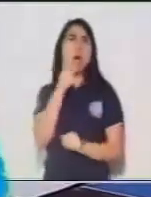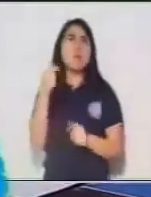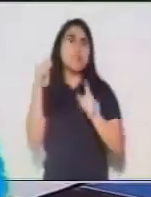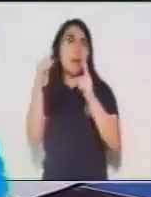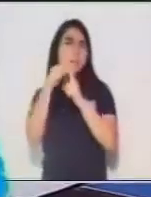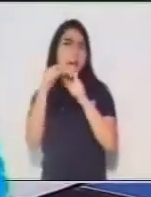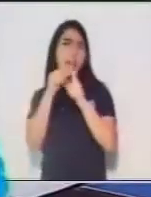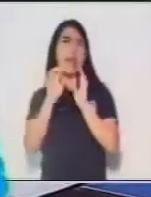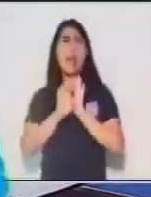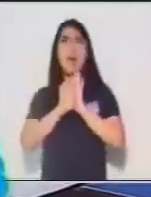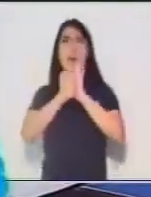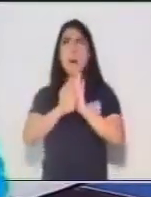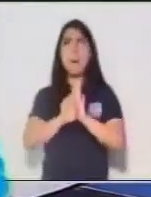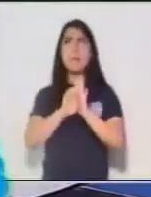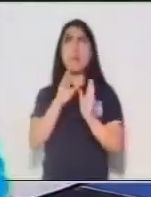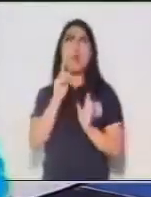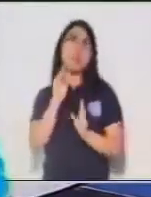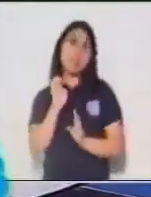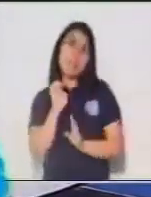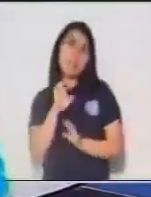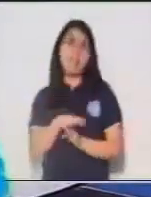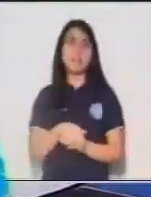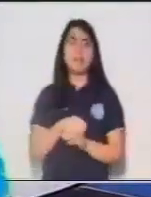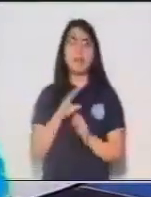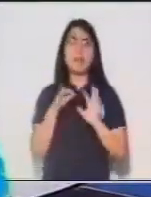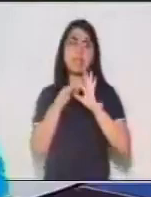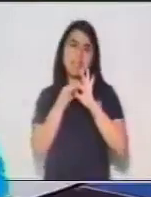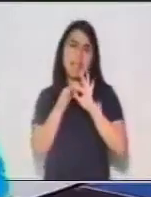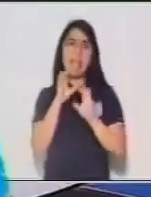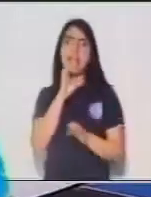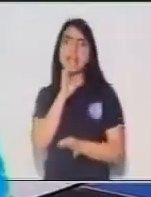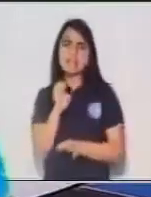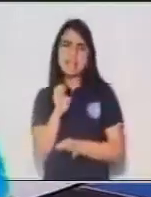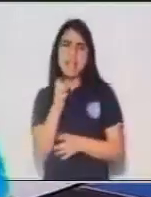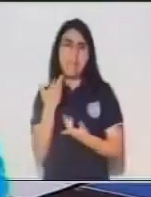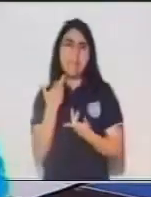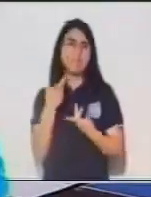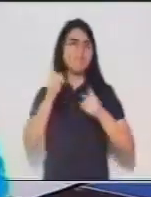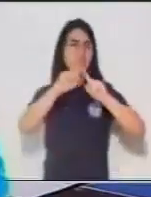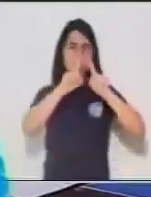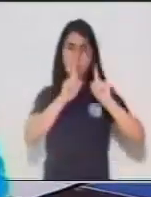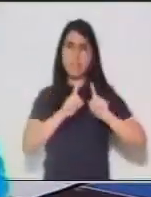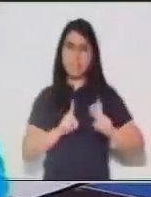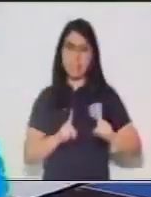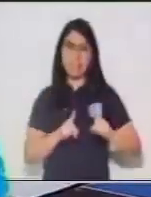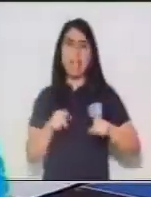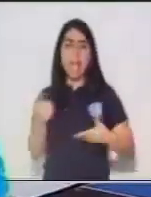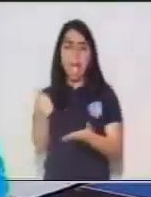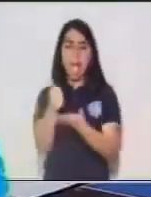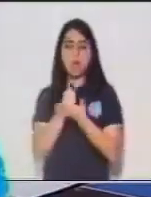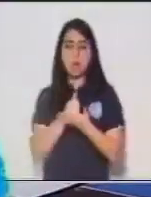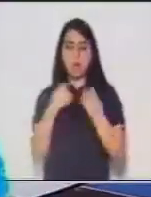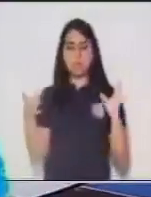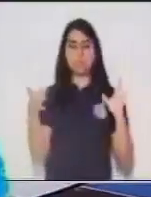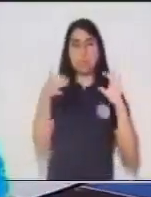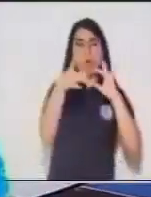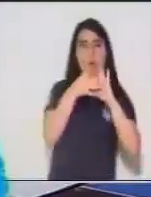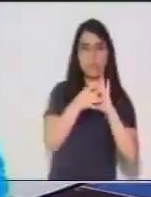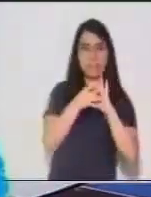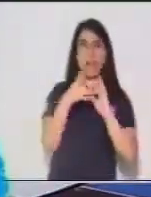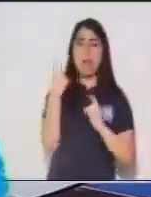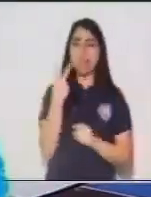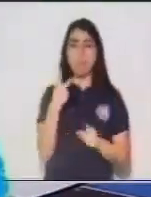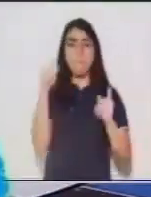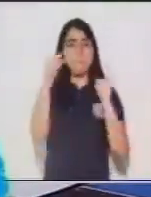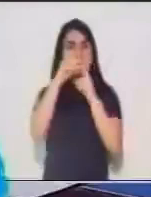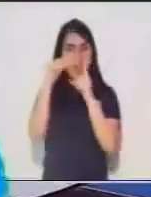Entonces, lo vamos a poder identificar. Vamos a hacer el análisis de una oración para